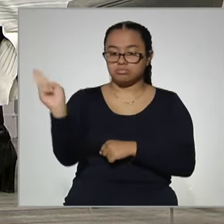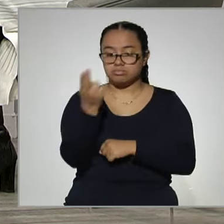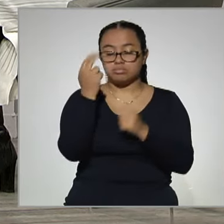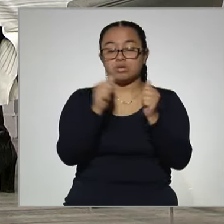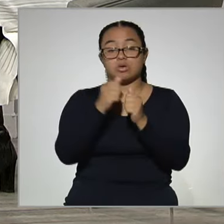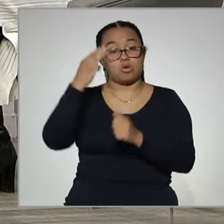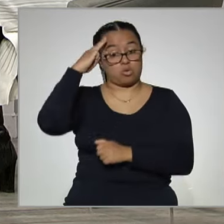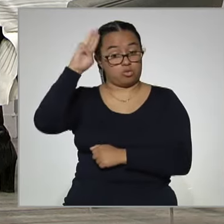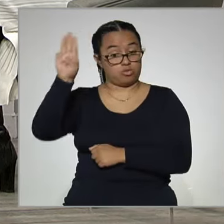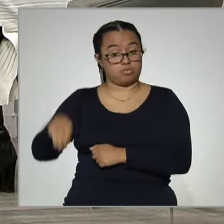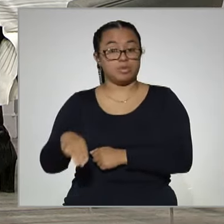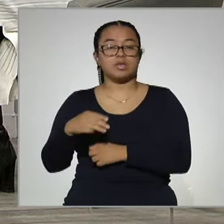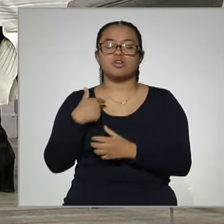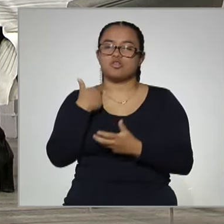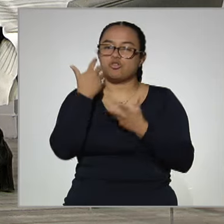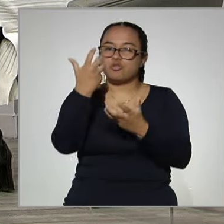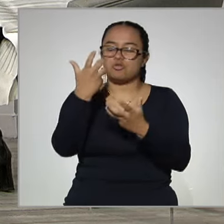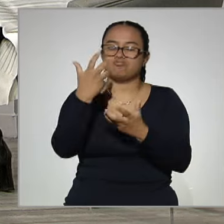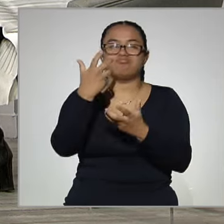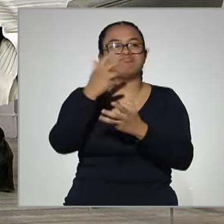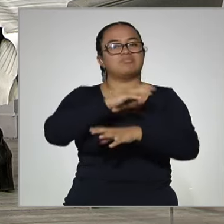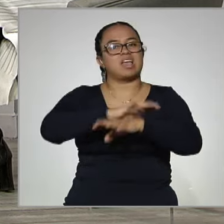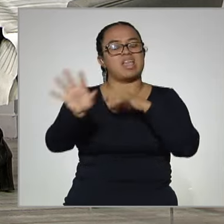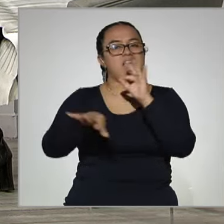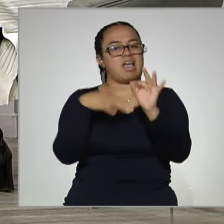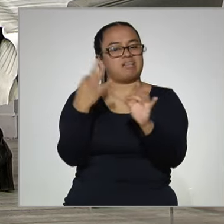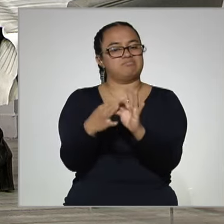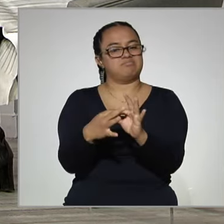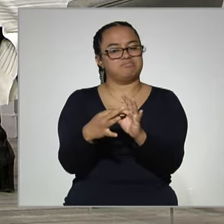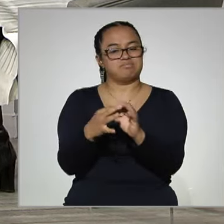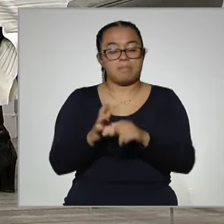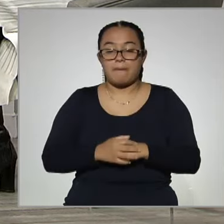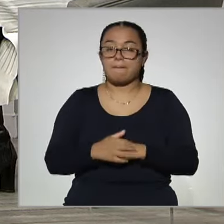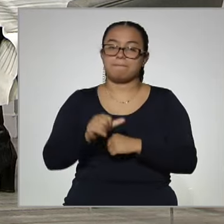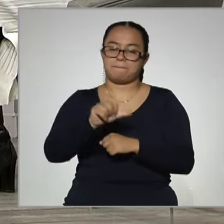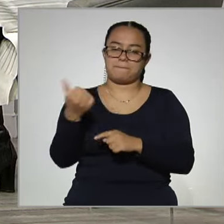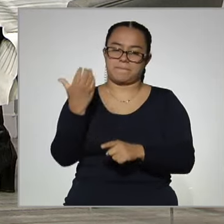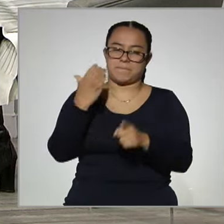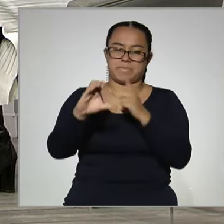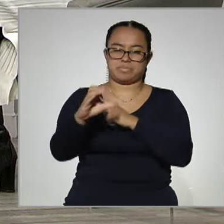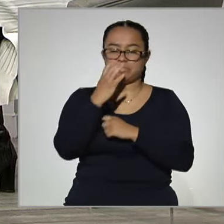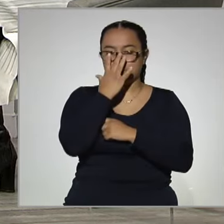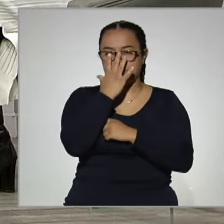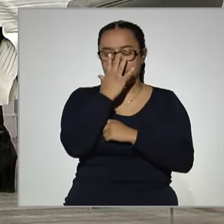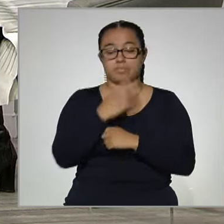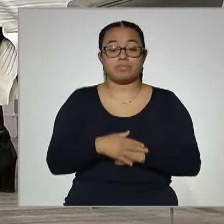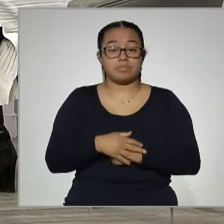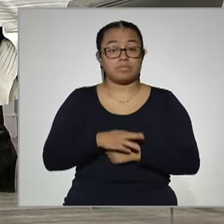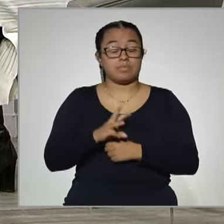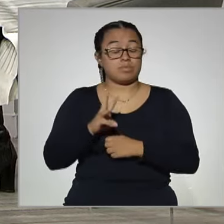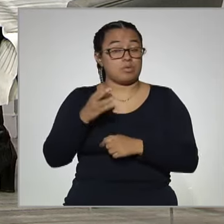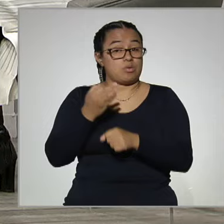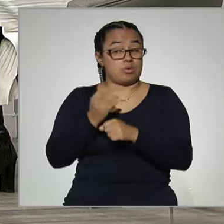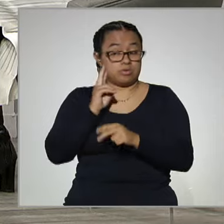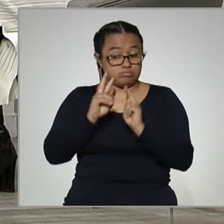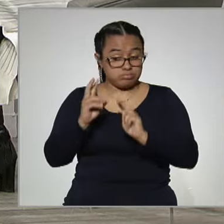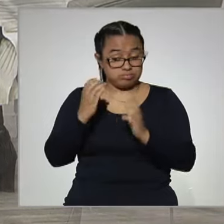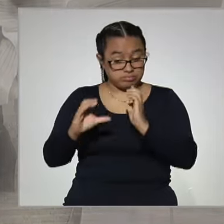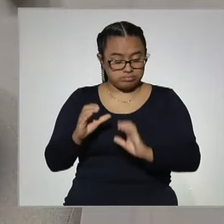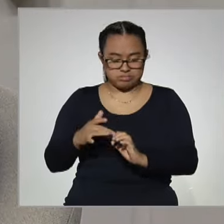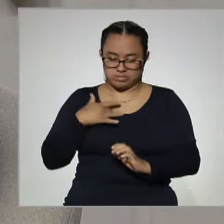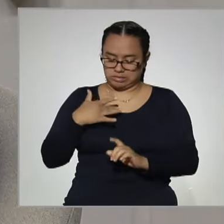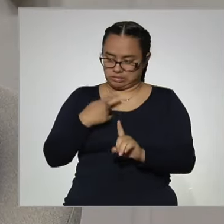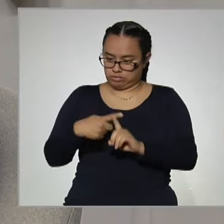mi maestría. Sueño realizado. Y este de Alex, que me gustó mucho su comentario, dice, guau, viendo los comentarios es